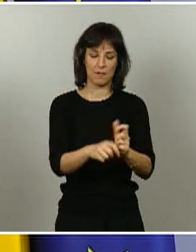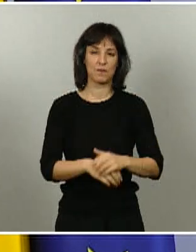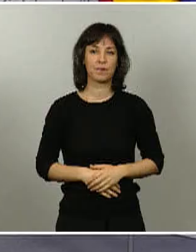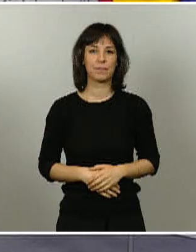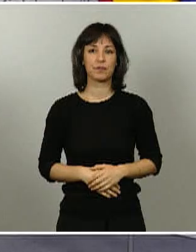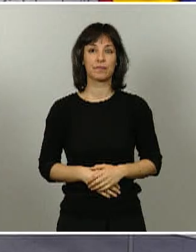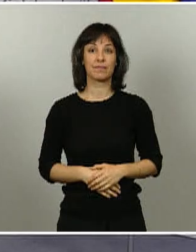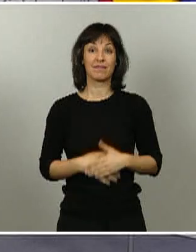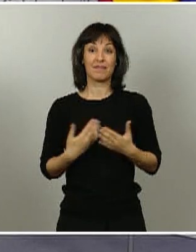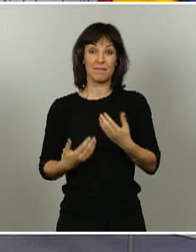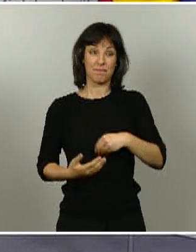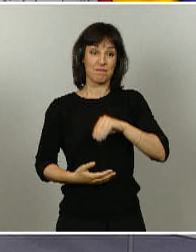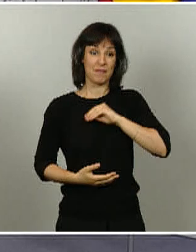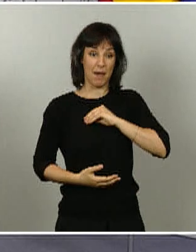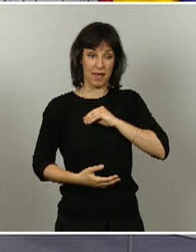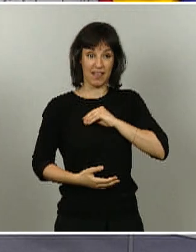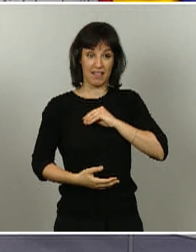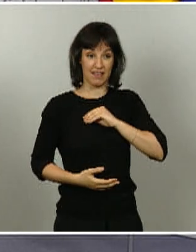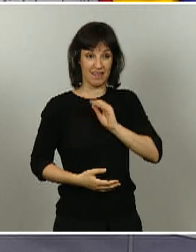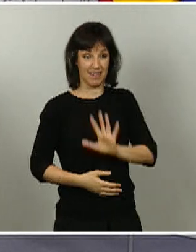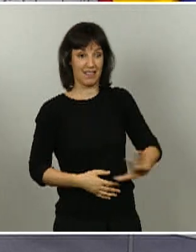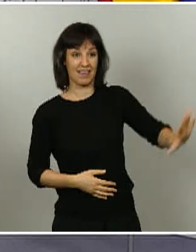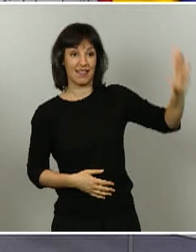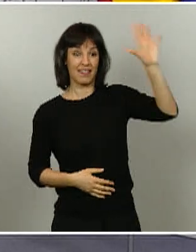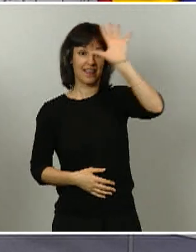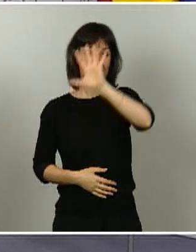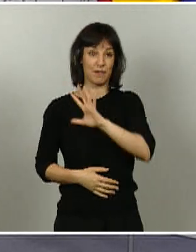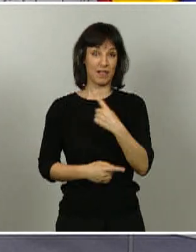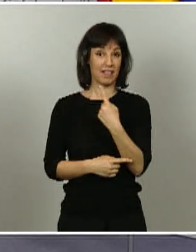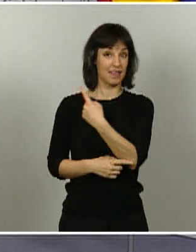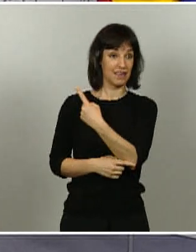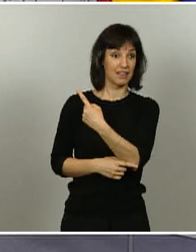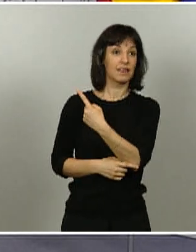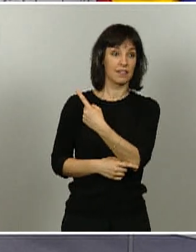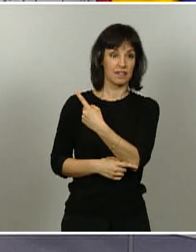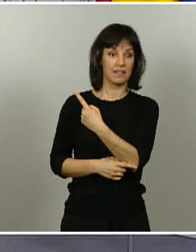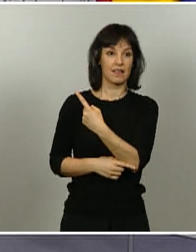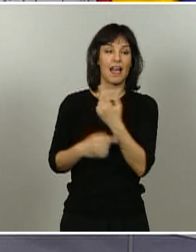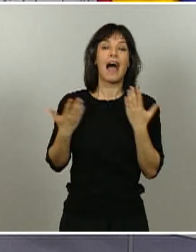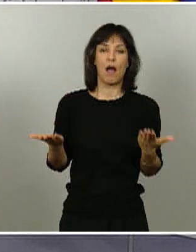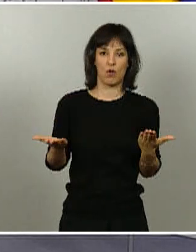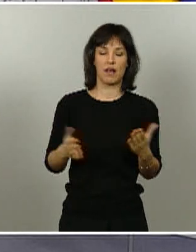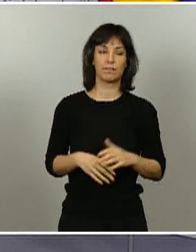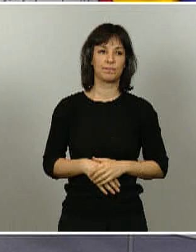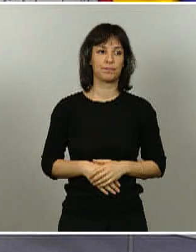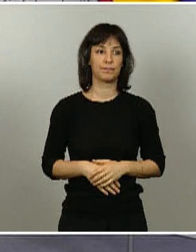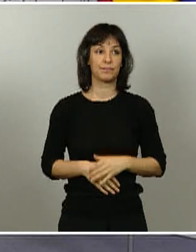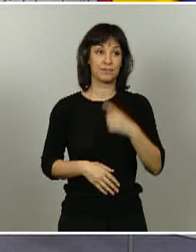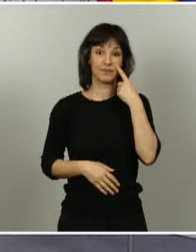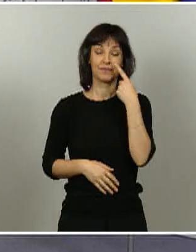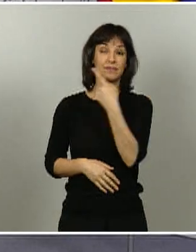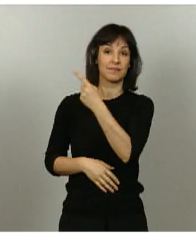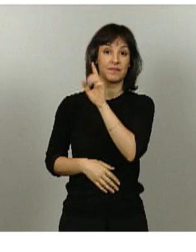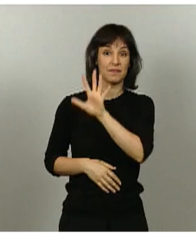que queda después de este progreso de fases, es el siguiente, quedan, lo ven ustedes en el mapa que está en